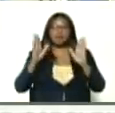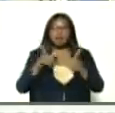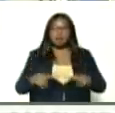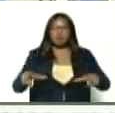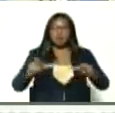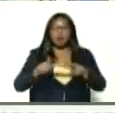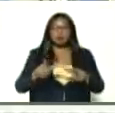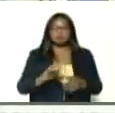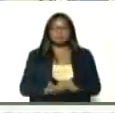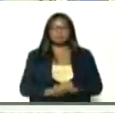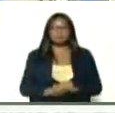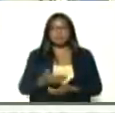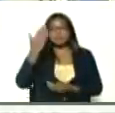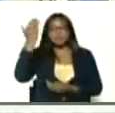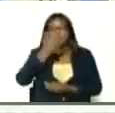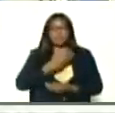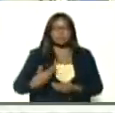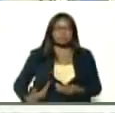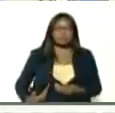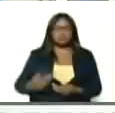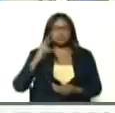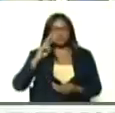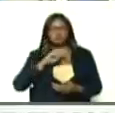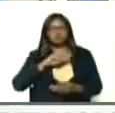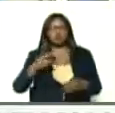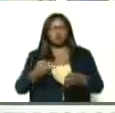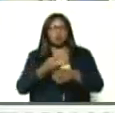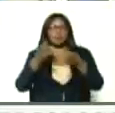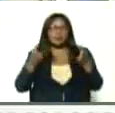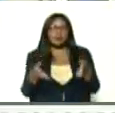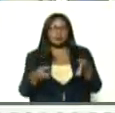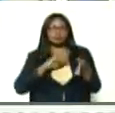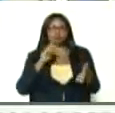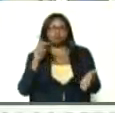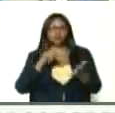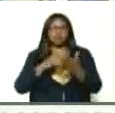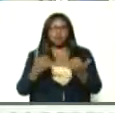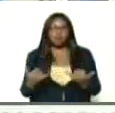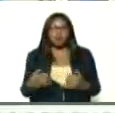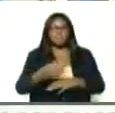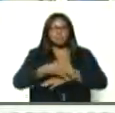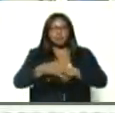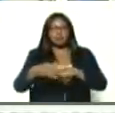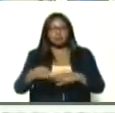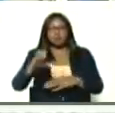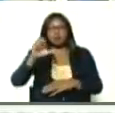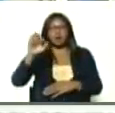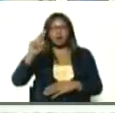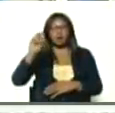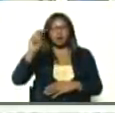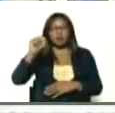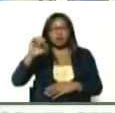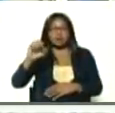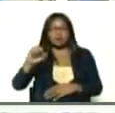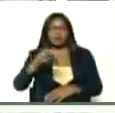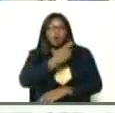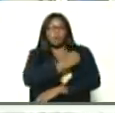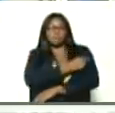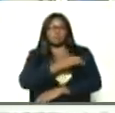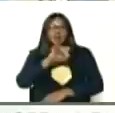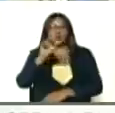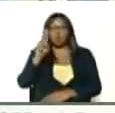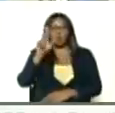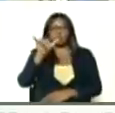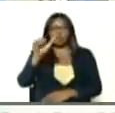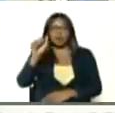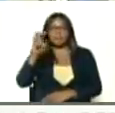saludos, presidente, como bien dijo, gobernador, estamos acá, en el municipio, Caroní, en el hospital, Uyapar, del Instituto Venezolano,